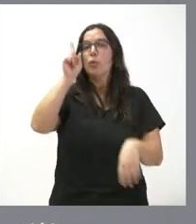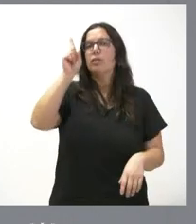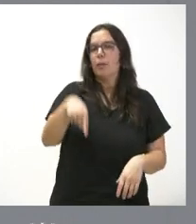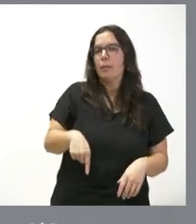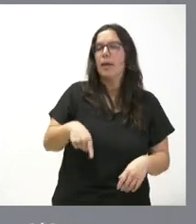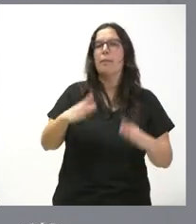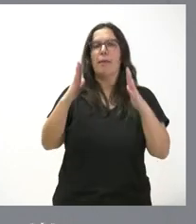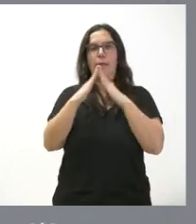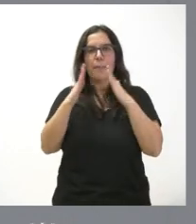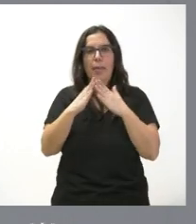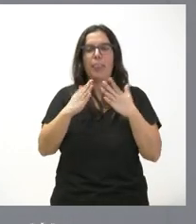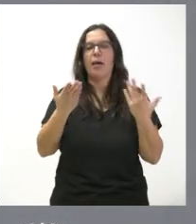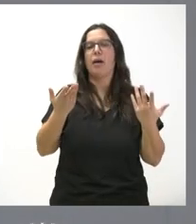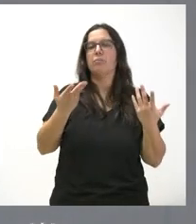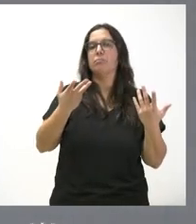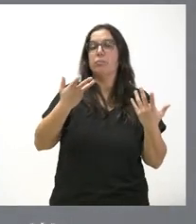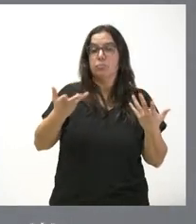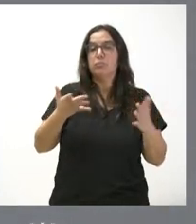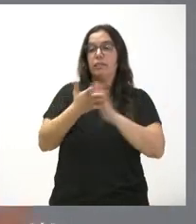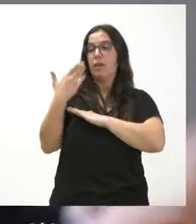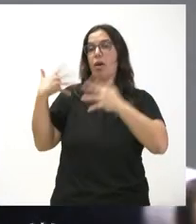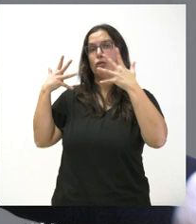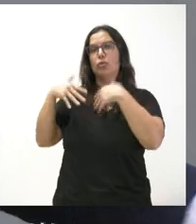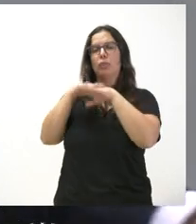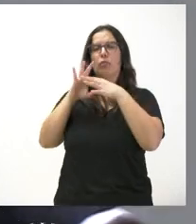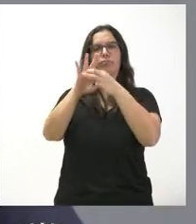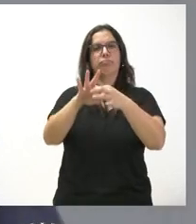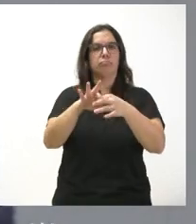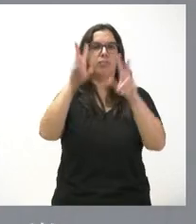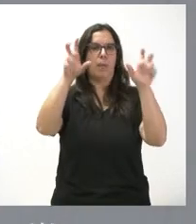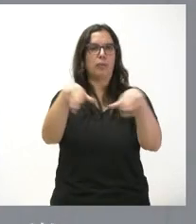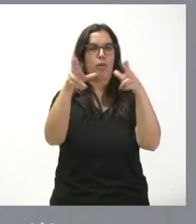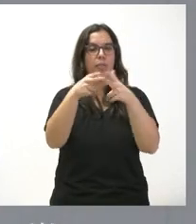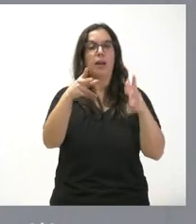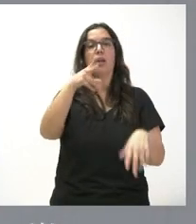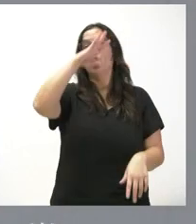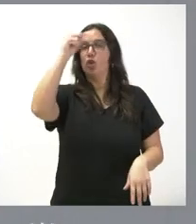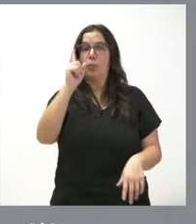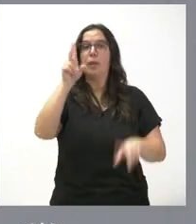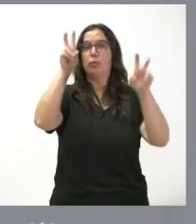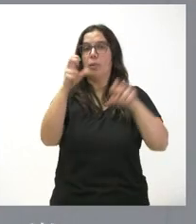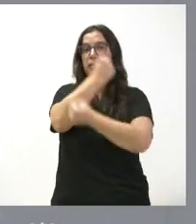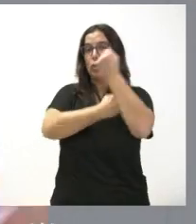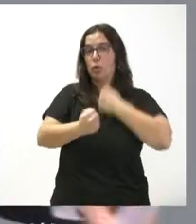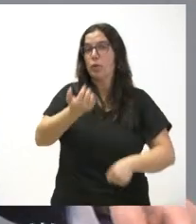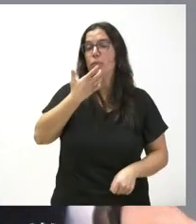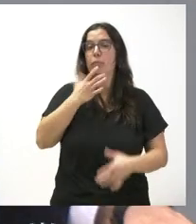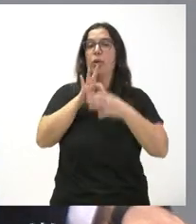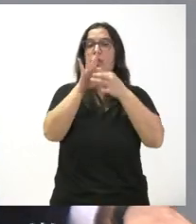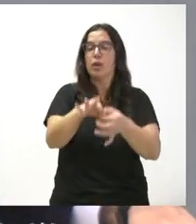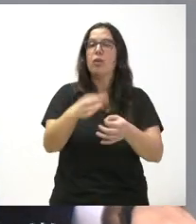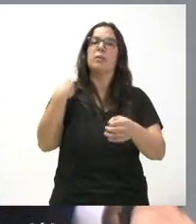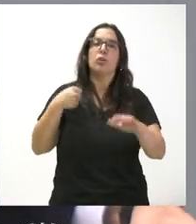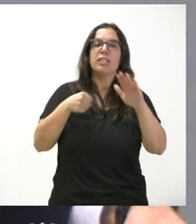el mundo de la vivienda. Y, por tanto, es un Consejo de Gobierno de contenido muy social, donde tampoco olvidamos algunos aspectos económicos, como tienen que ver con la